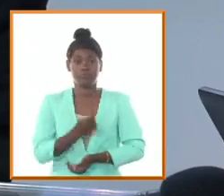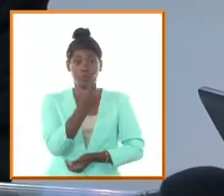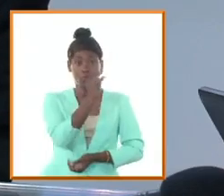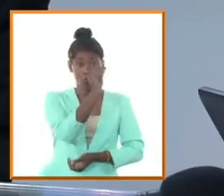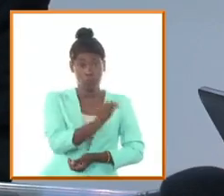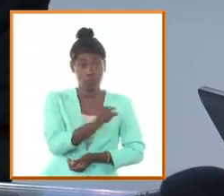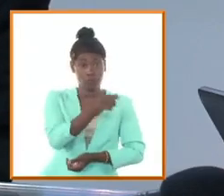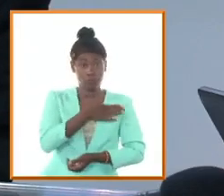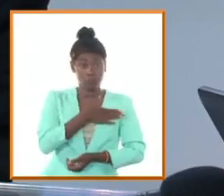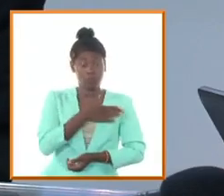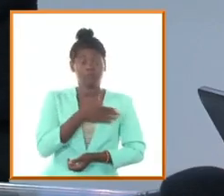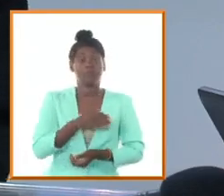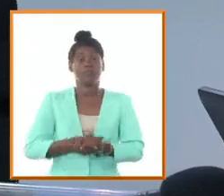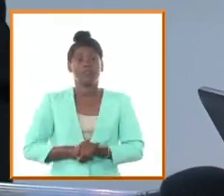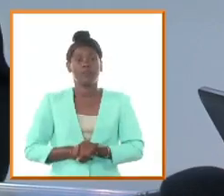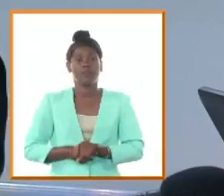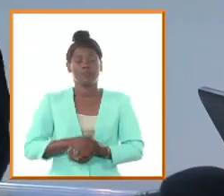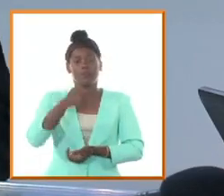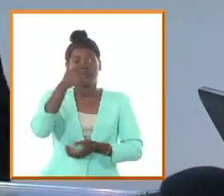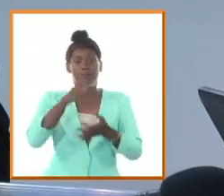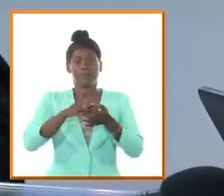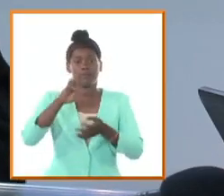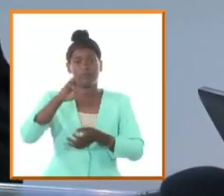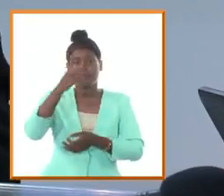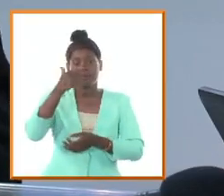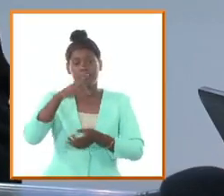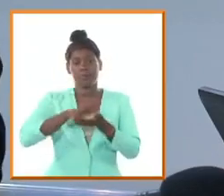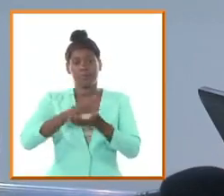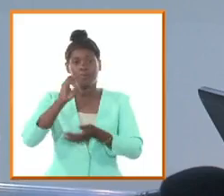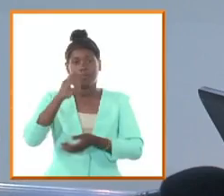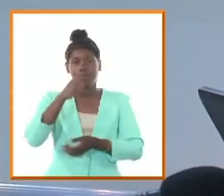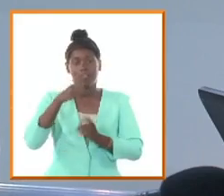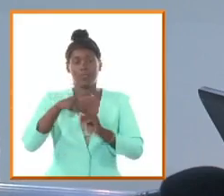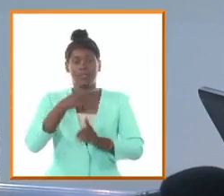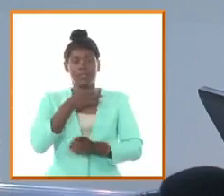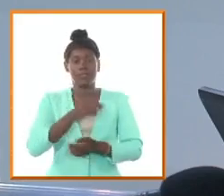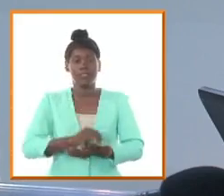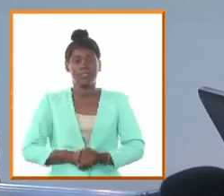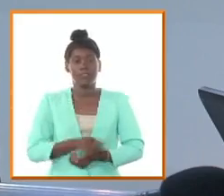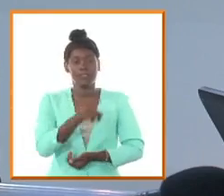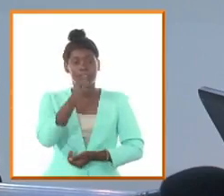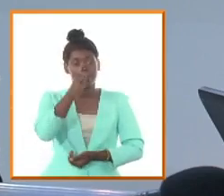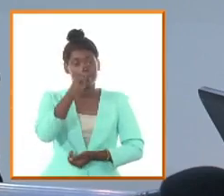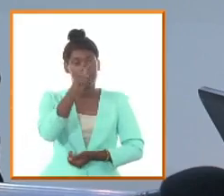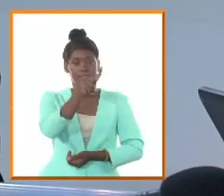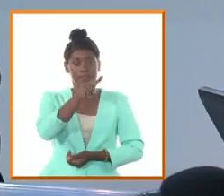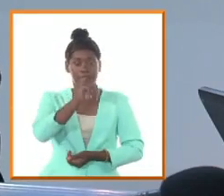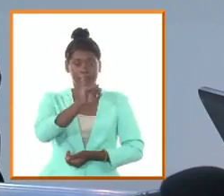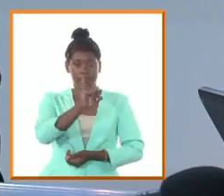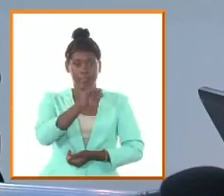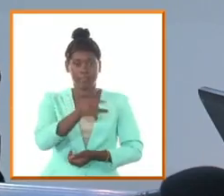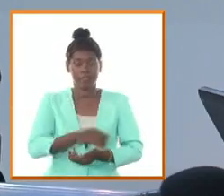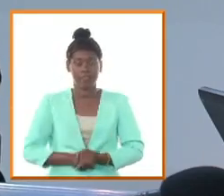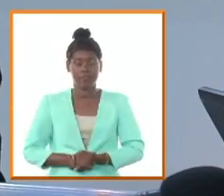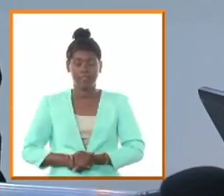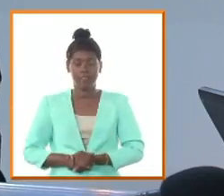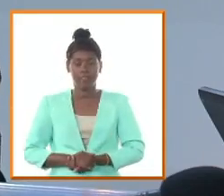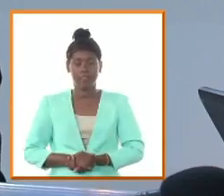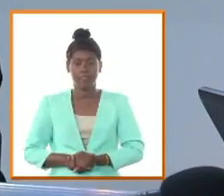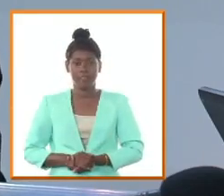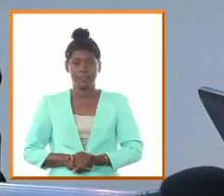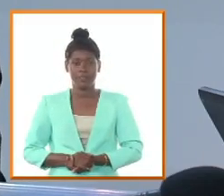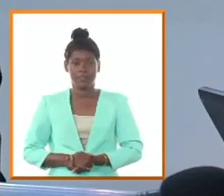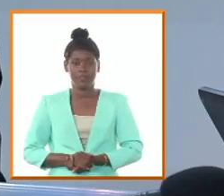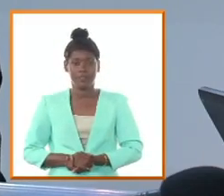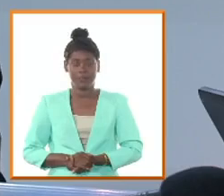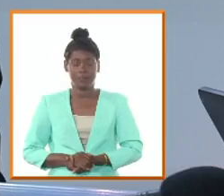27 años es decir la otra cosa que yo creo que hay que resaltar es que ese